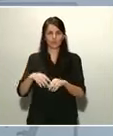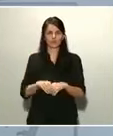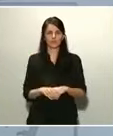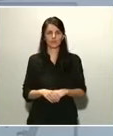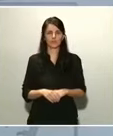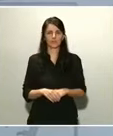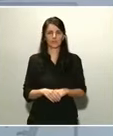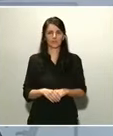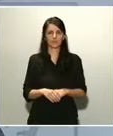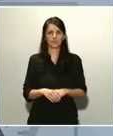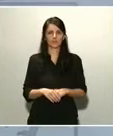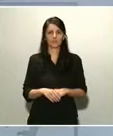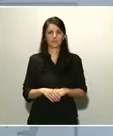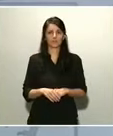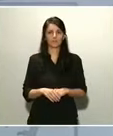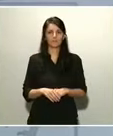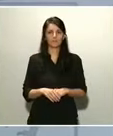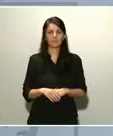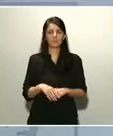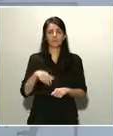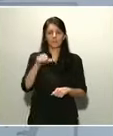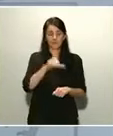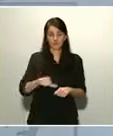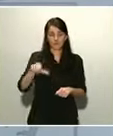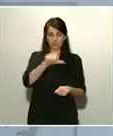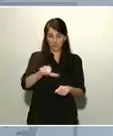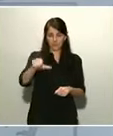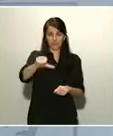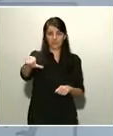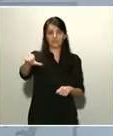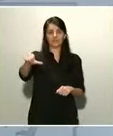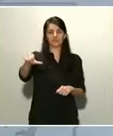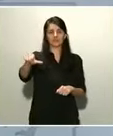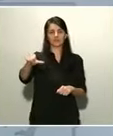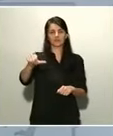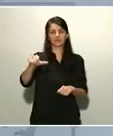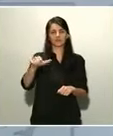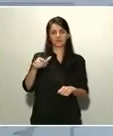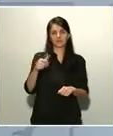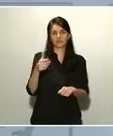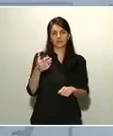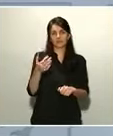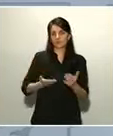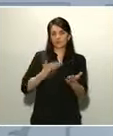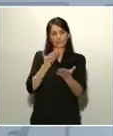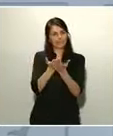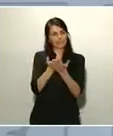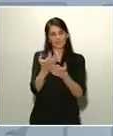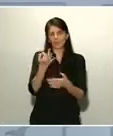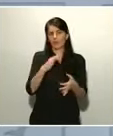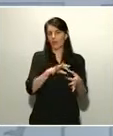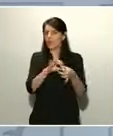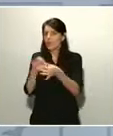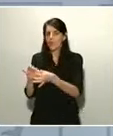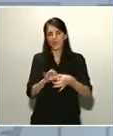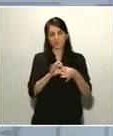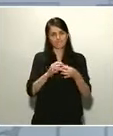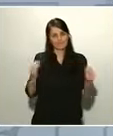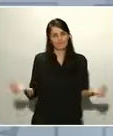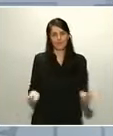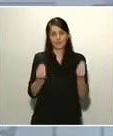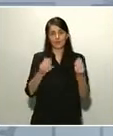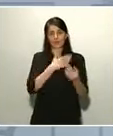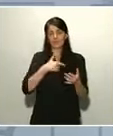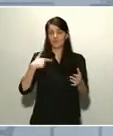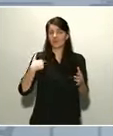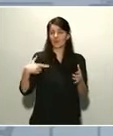En las próximas semanas mantengamos y reforcemos. Eso es lo que les pido la unión. Ayudémonos todos y todas. Que cada